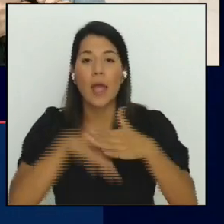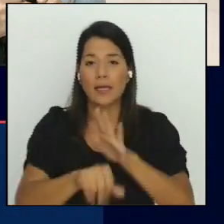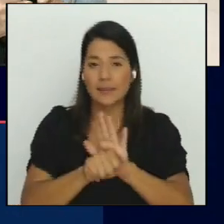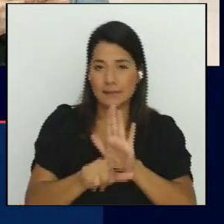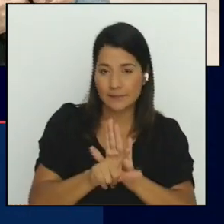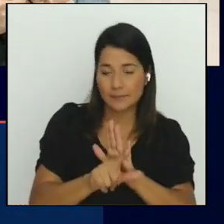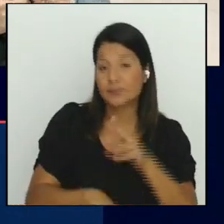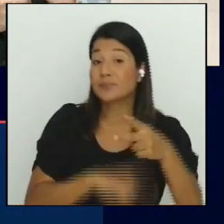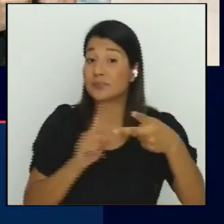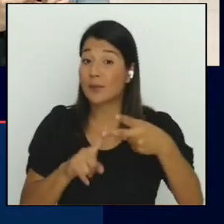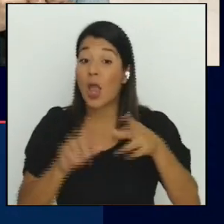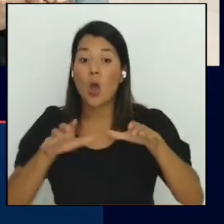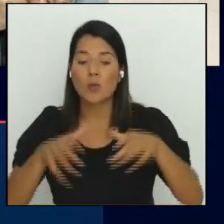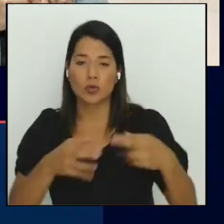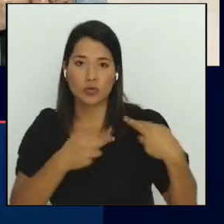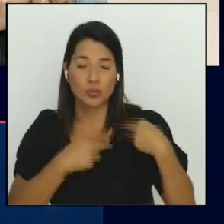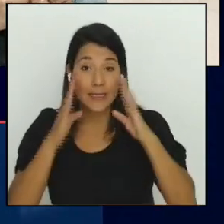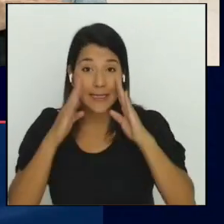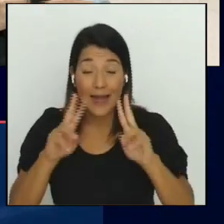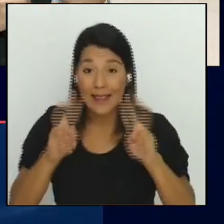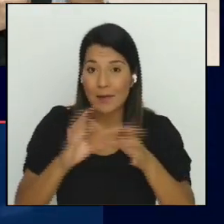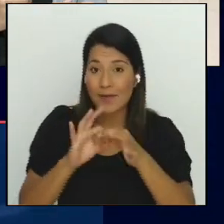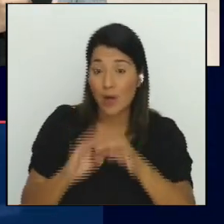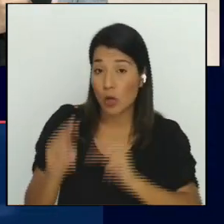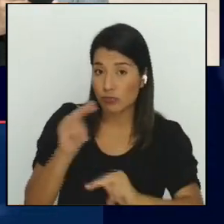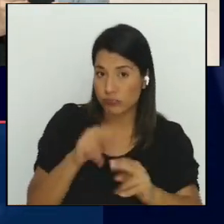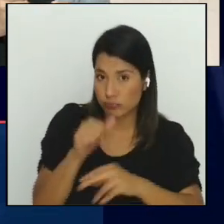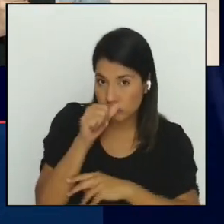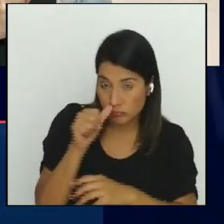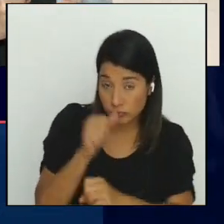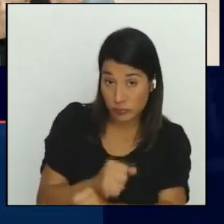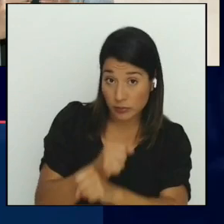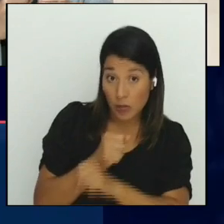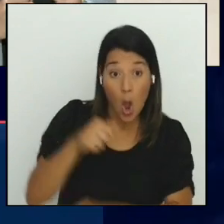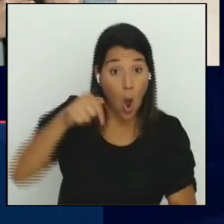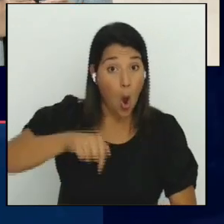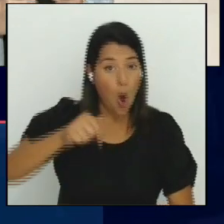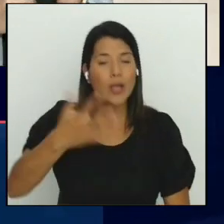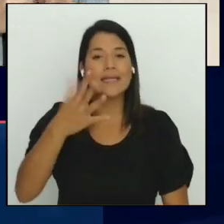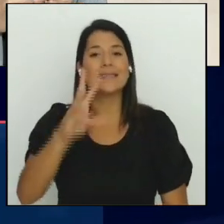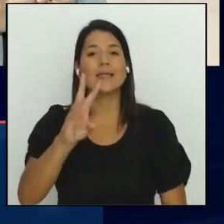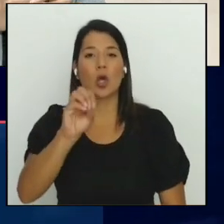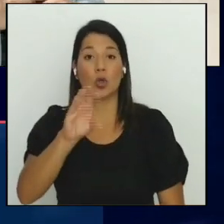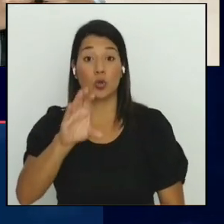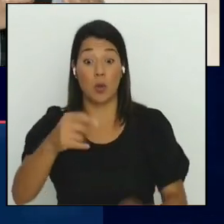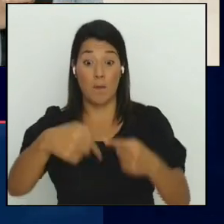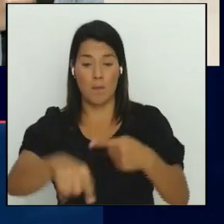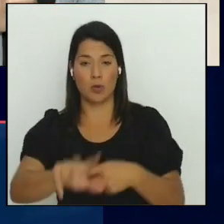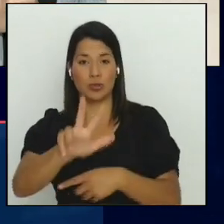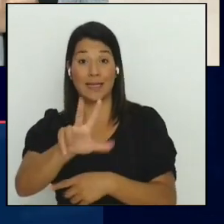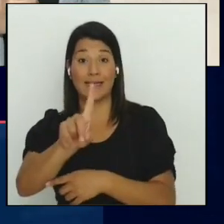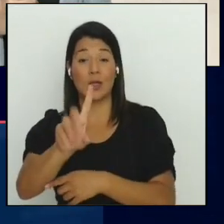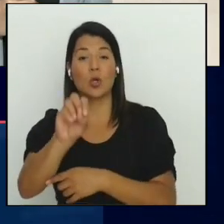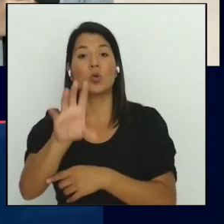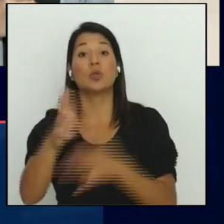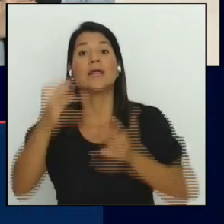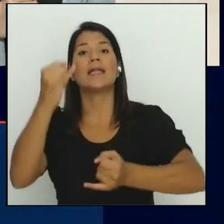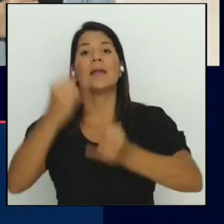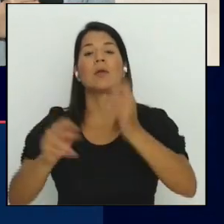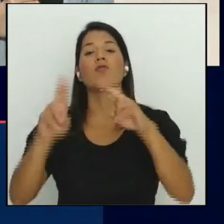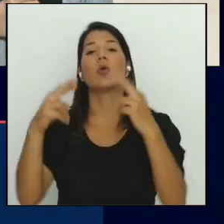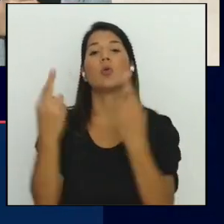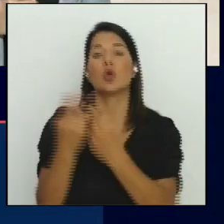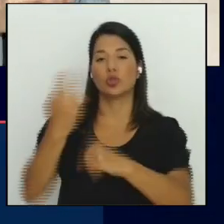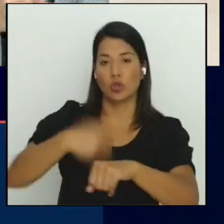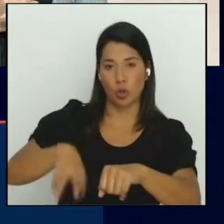detalle importante y es que hoy ya estamos 16 de octubre, el próximo 31 de octubre finalizan las sesiones ordinarias e inician de inmediato las